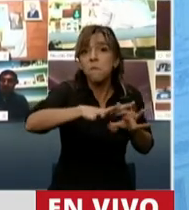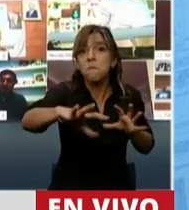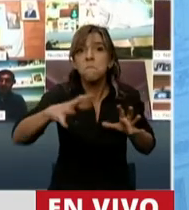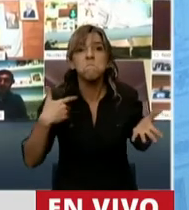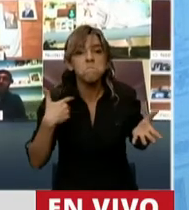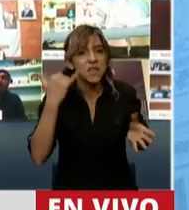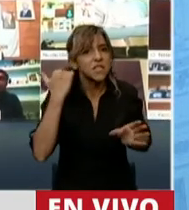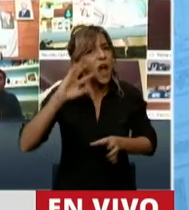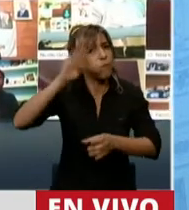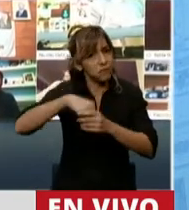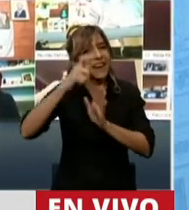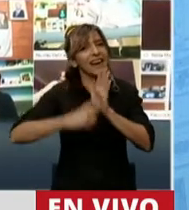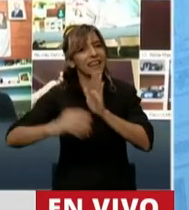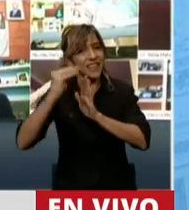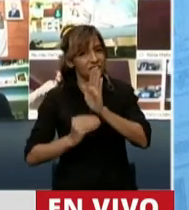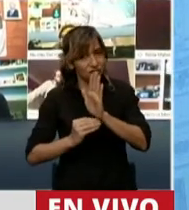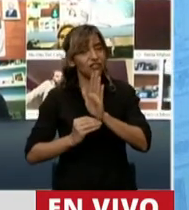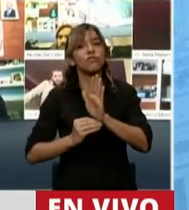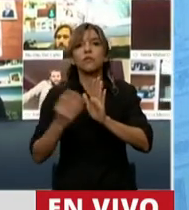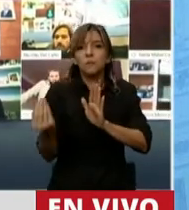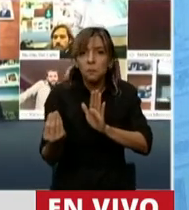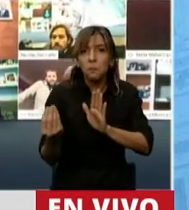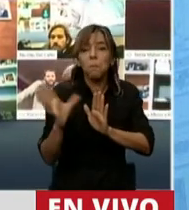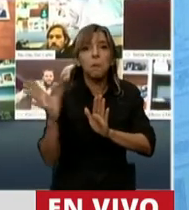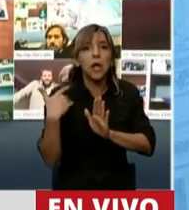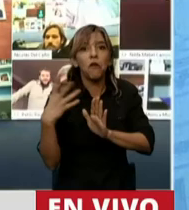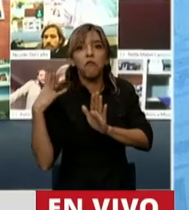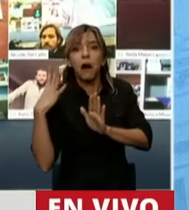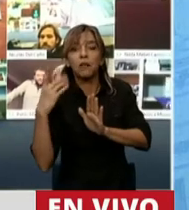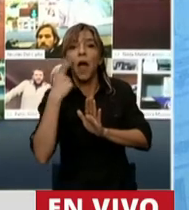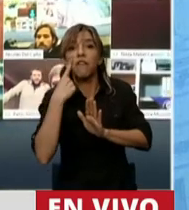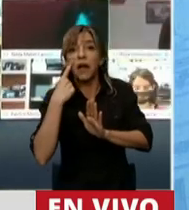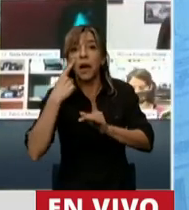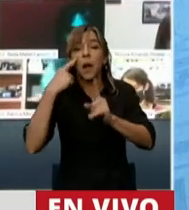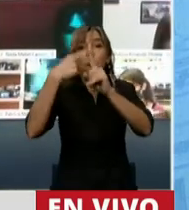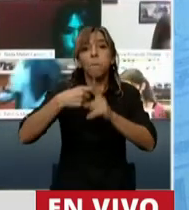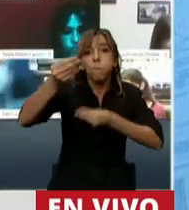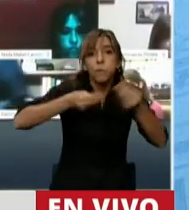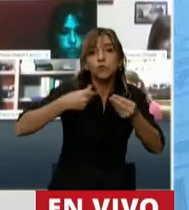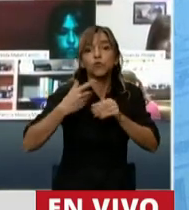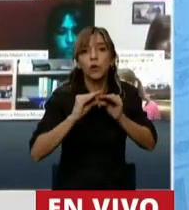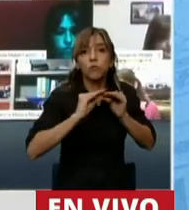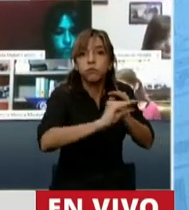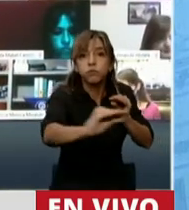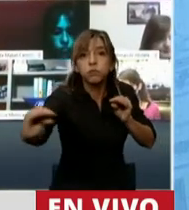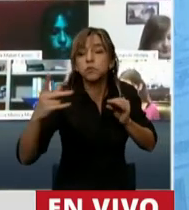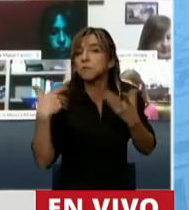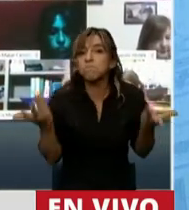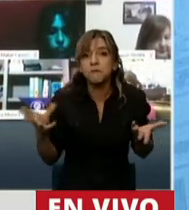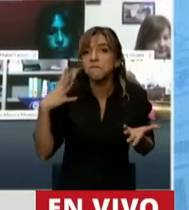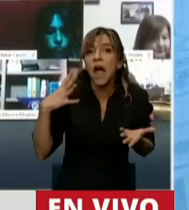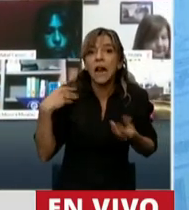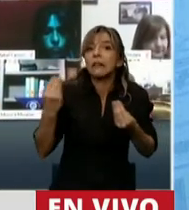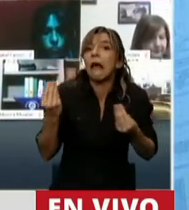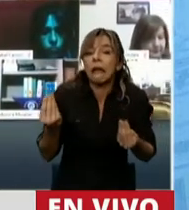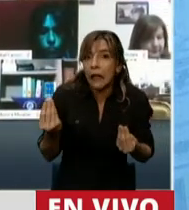concretamente cómo es la asignación presupuestaria, en qué camino y qué es lo que está faltando para eso. Estos 3 temas